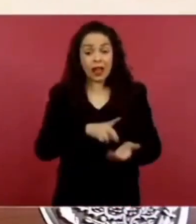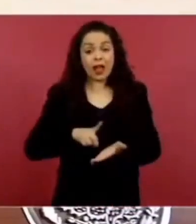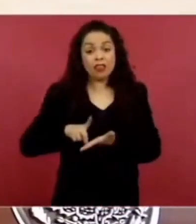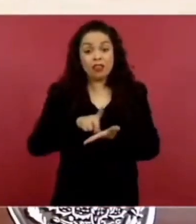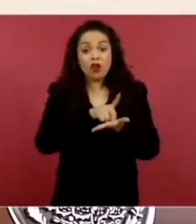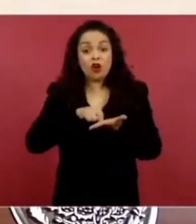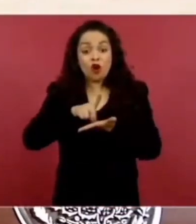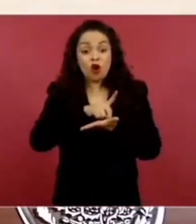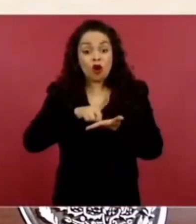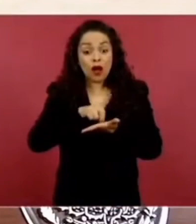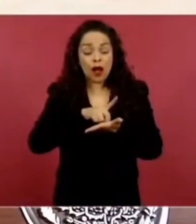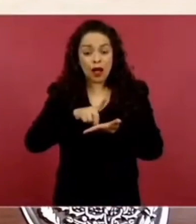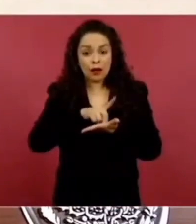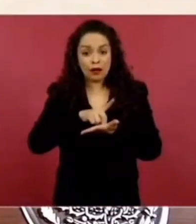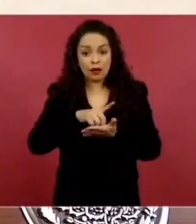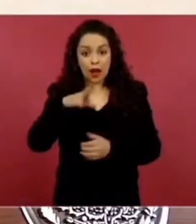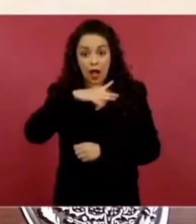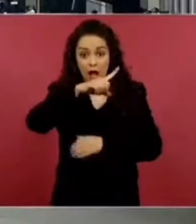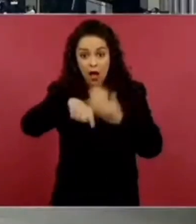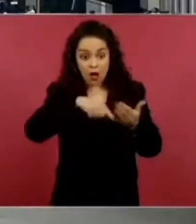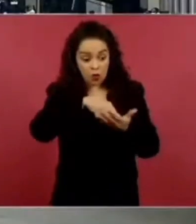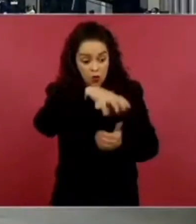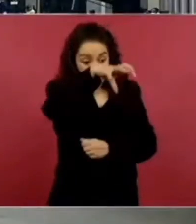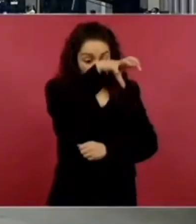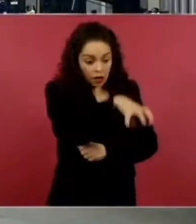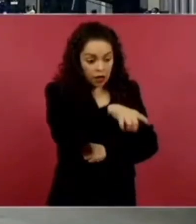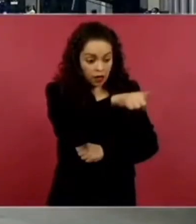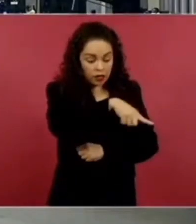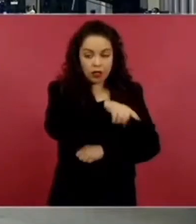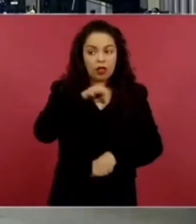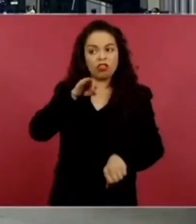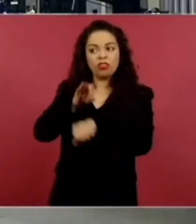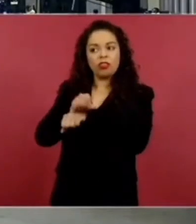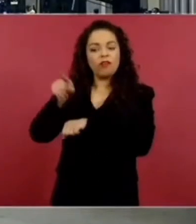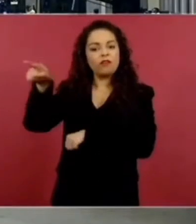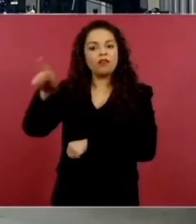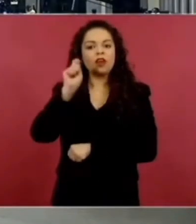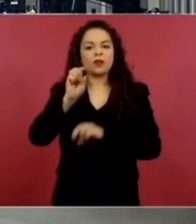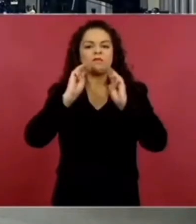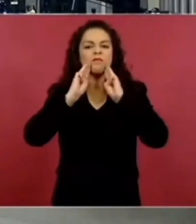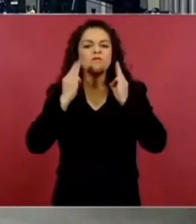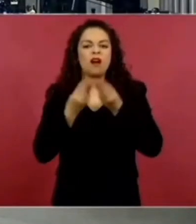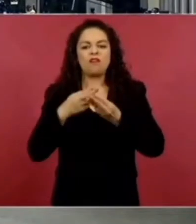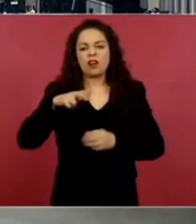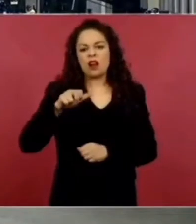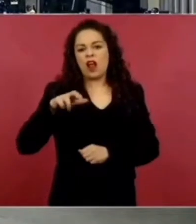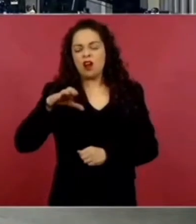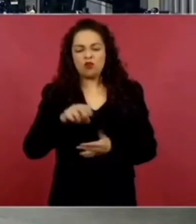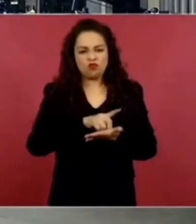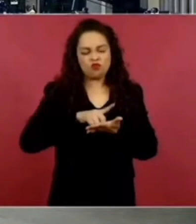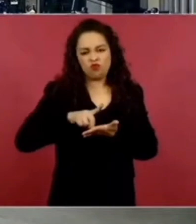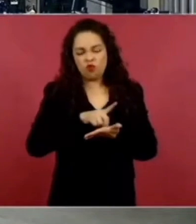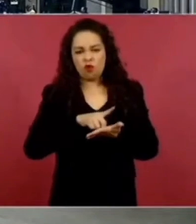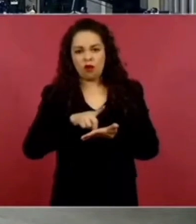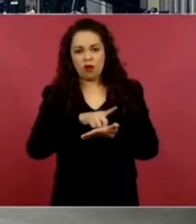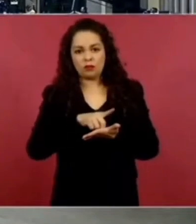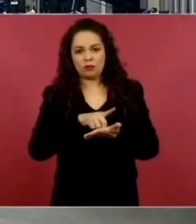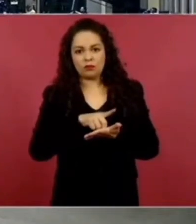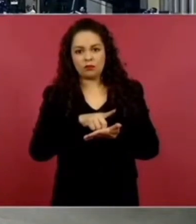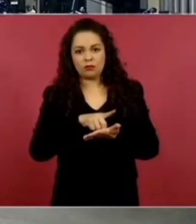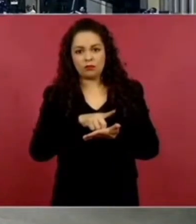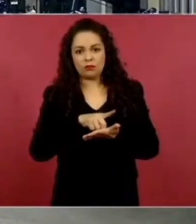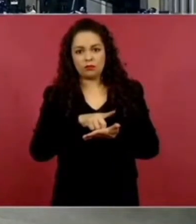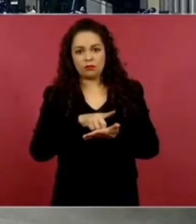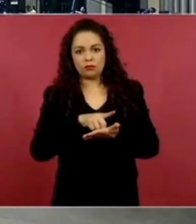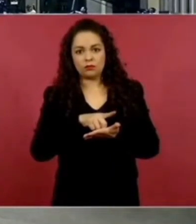delincuentes a los narcotraficantes para que no permitiera que entrara la